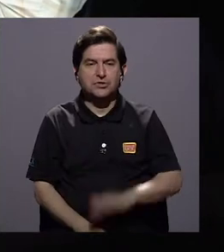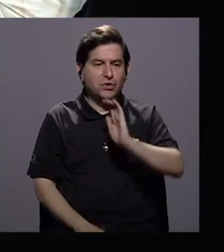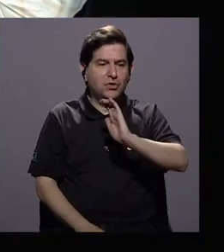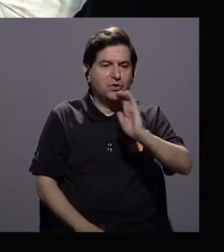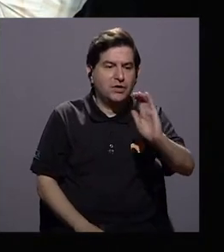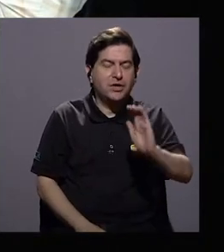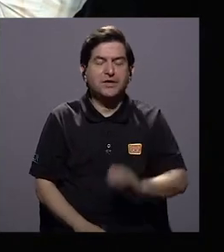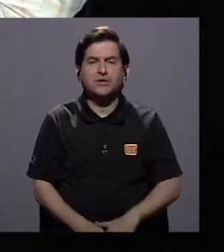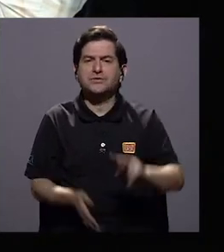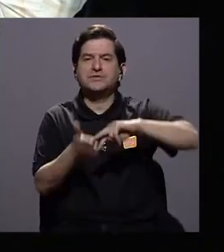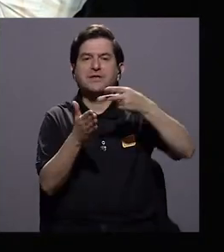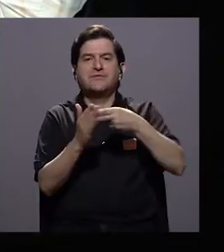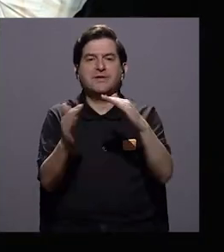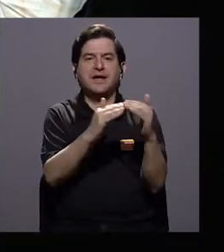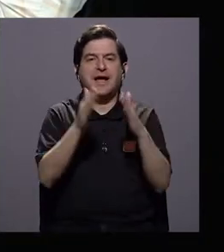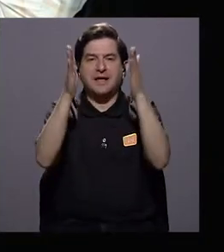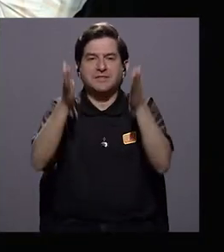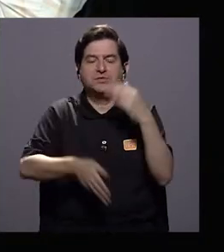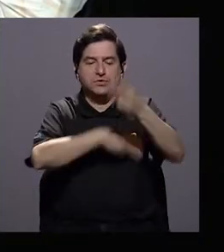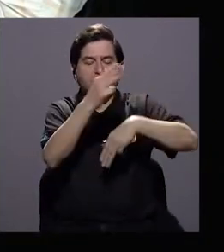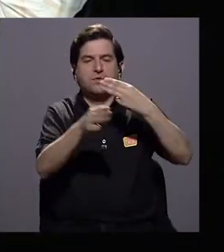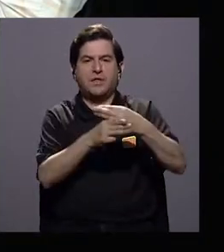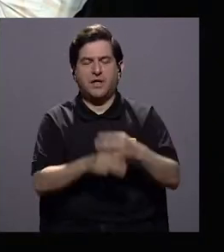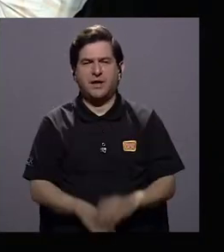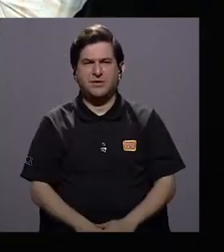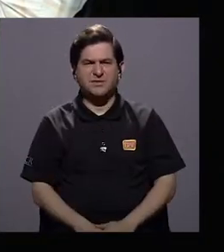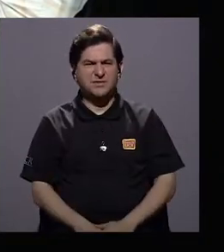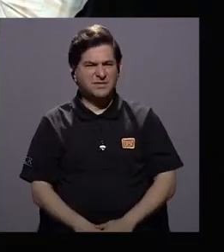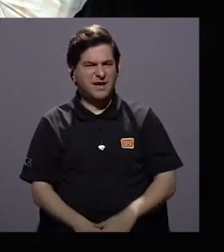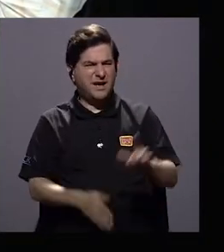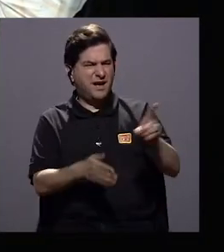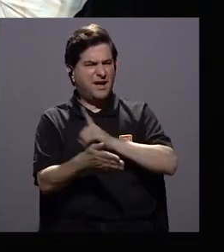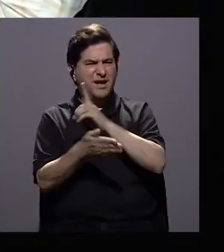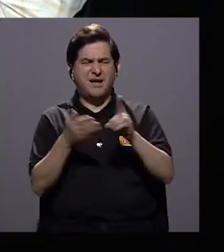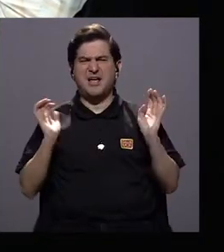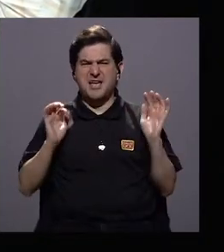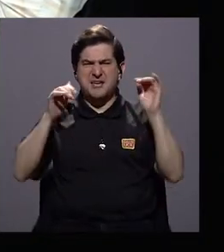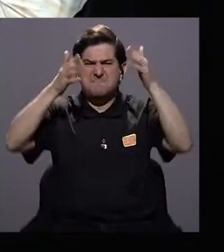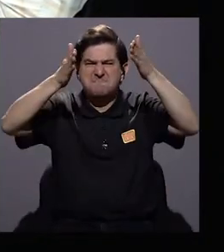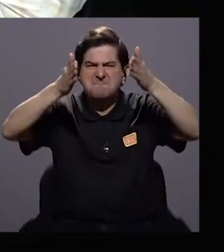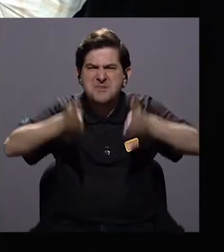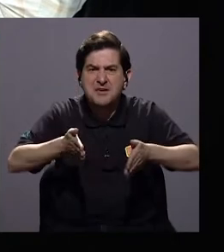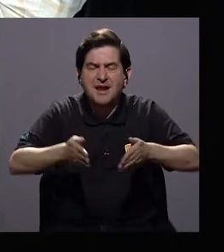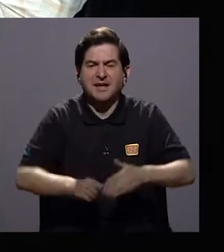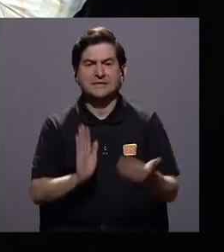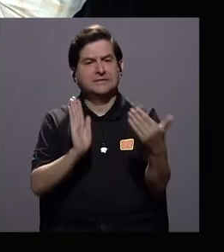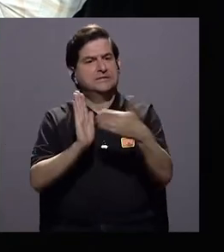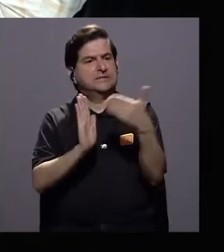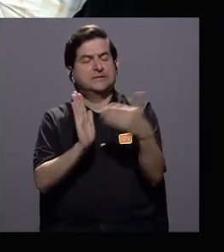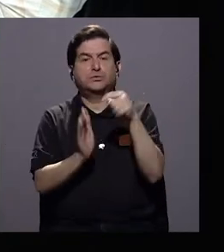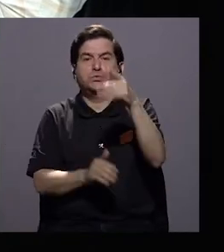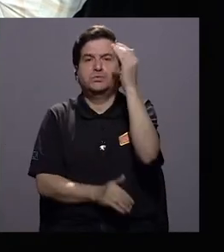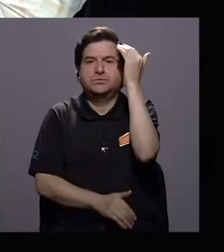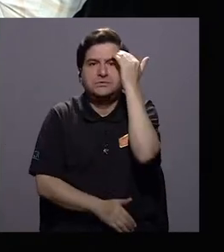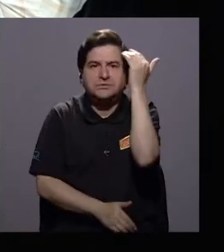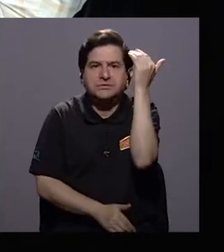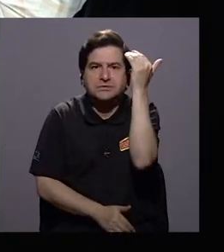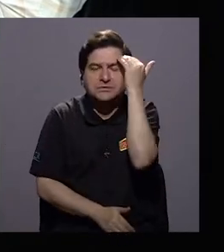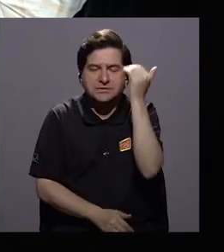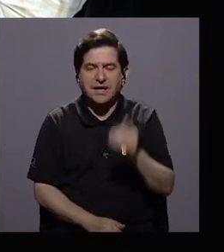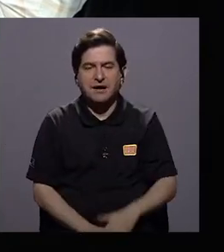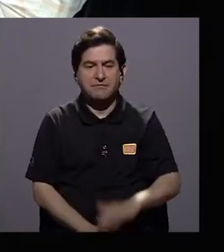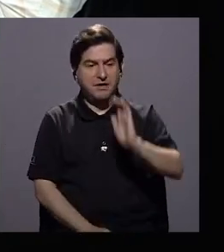niños y niñas son ciudadanos del mundo. Entonces, desde ahí hacer esa discriminación de migrantes que nos ha perjudicado porque usted sabe